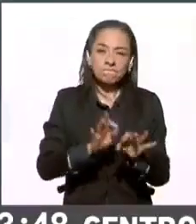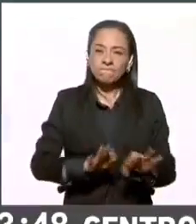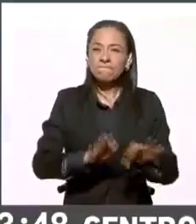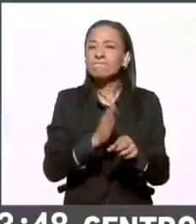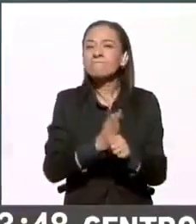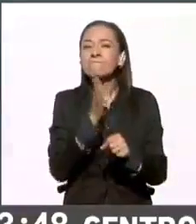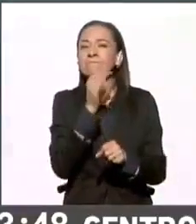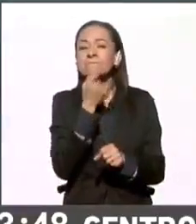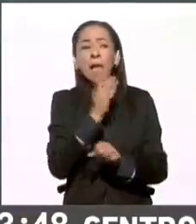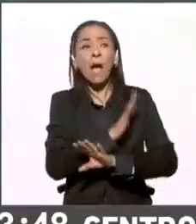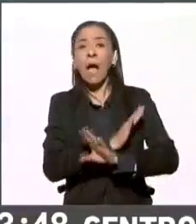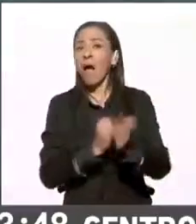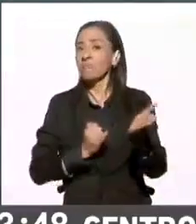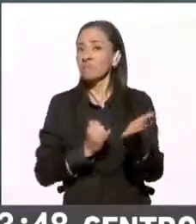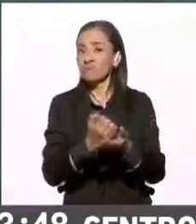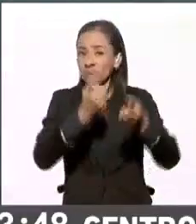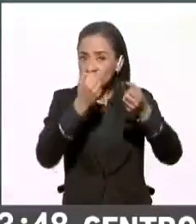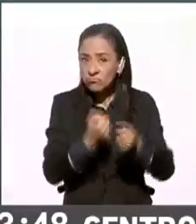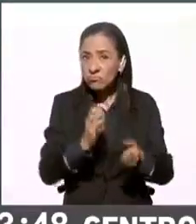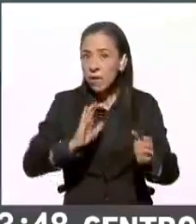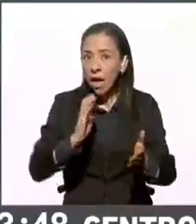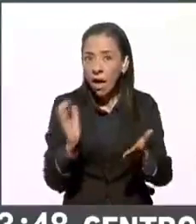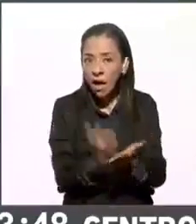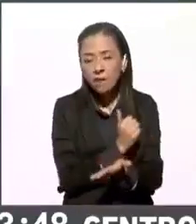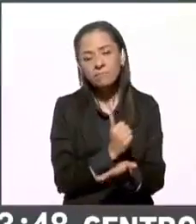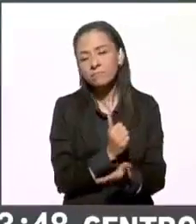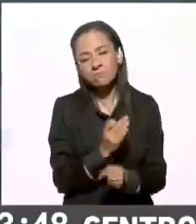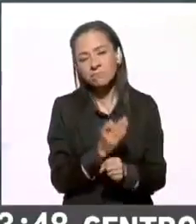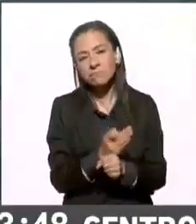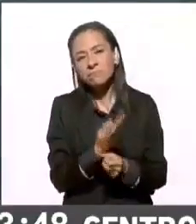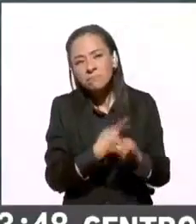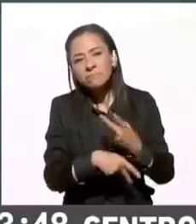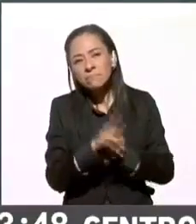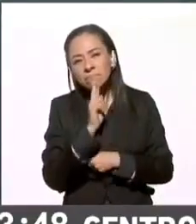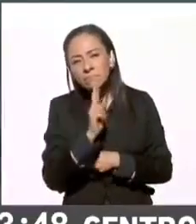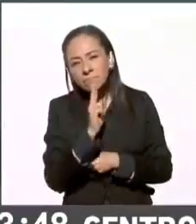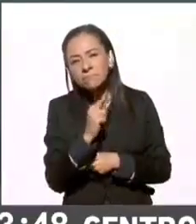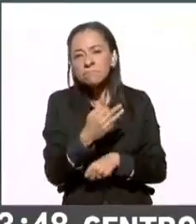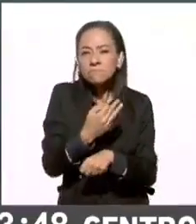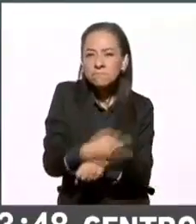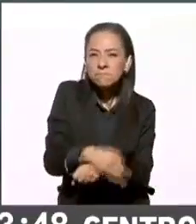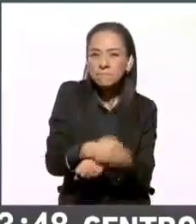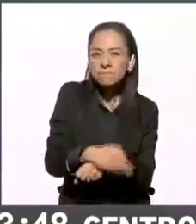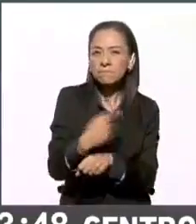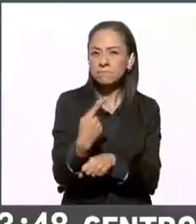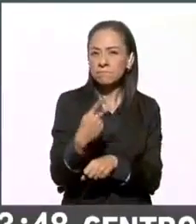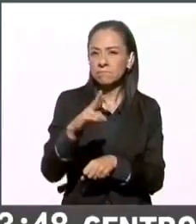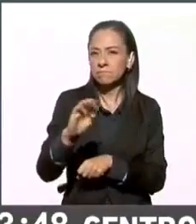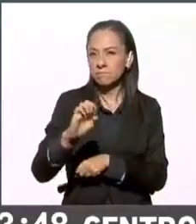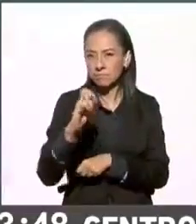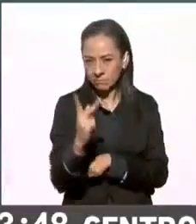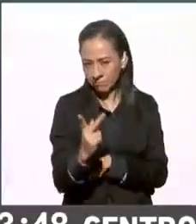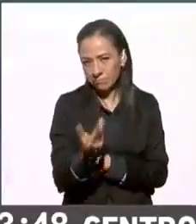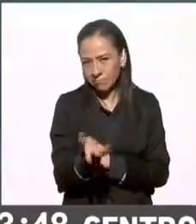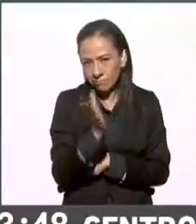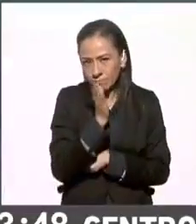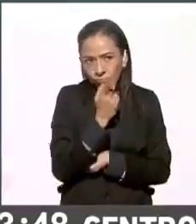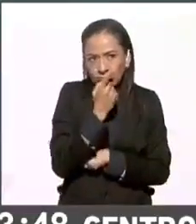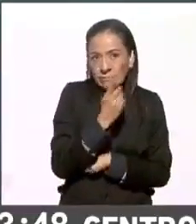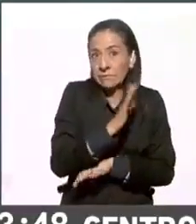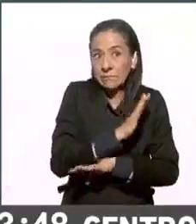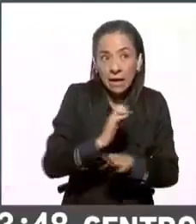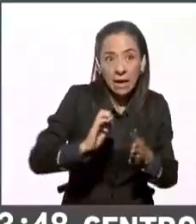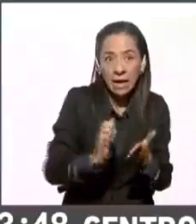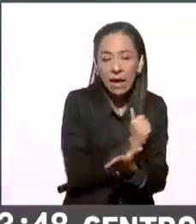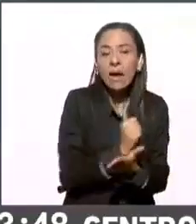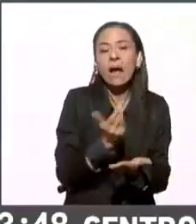una tendencia de acuerdo a los resultados preliminares, bueno, los candidatos pues no están haciendo